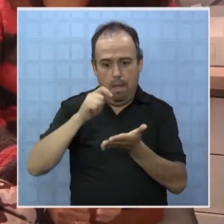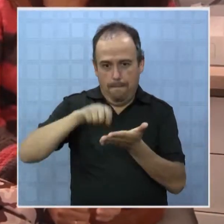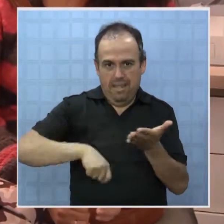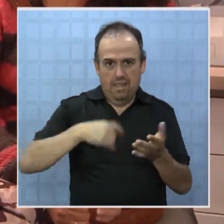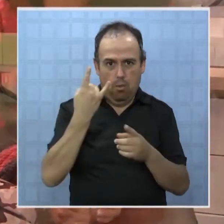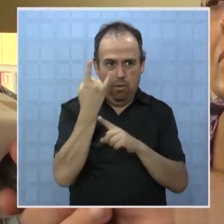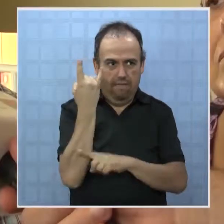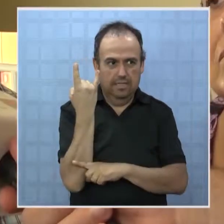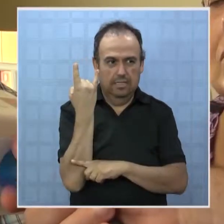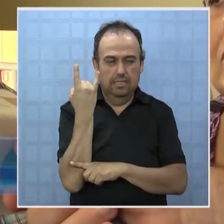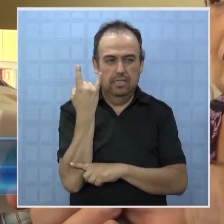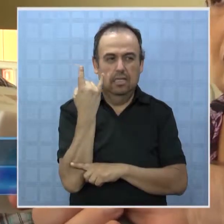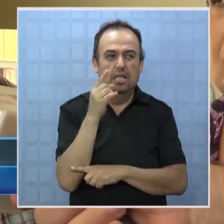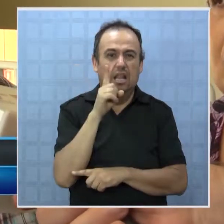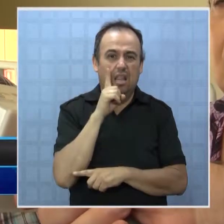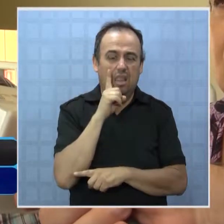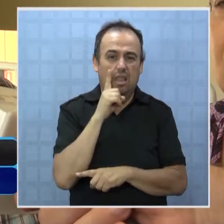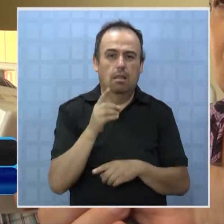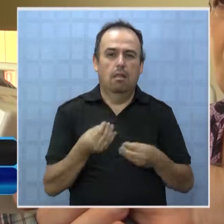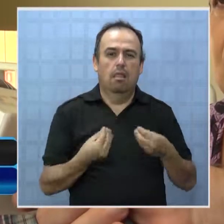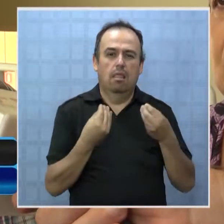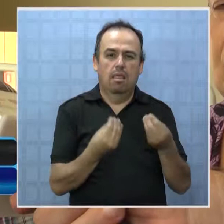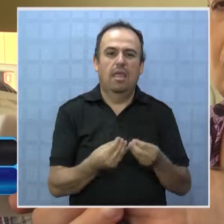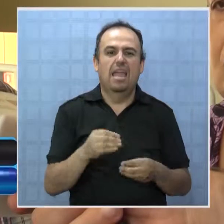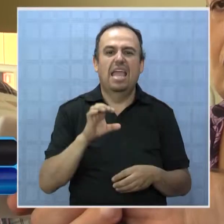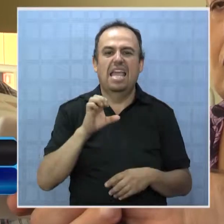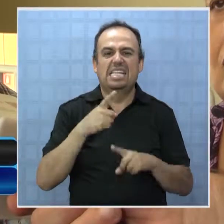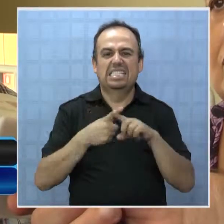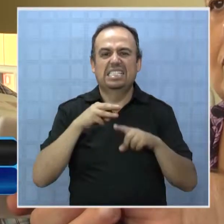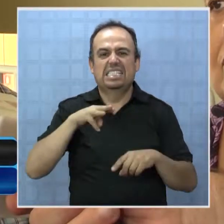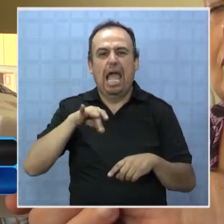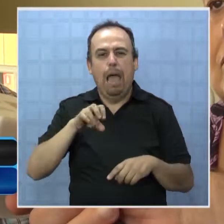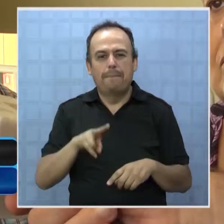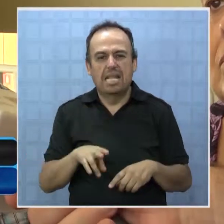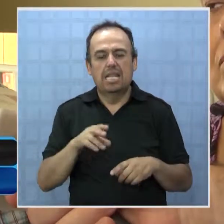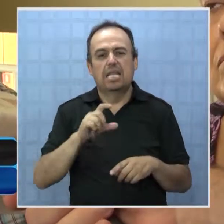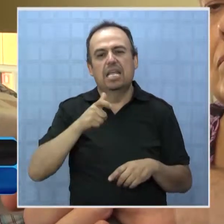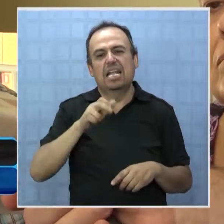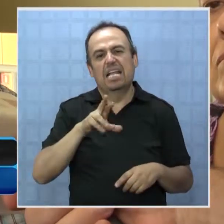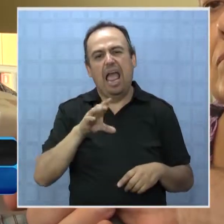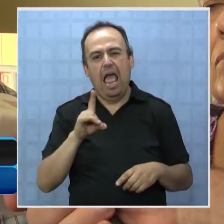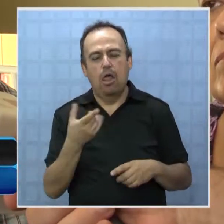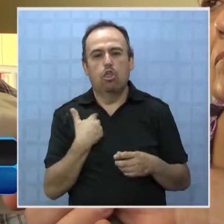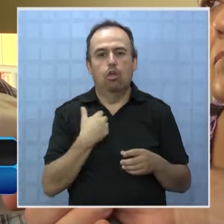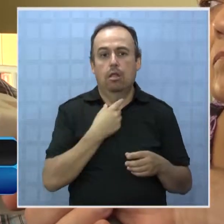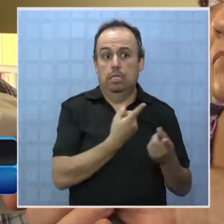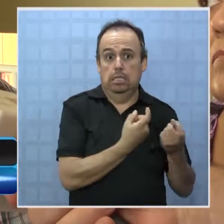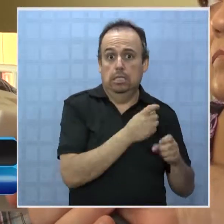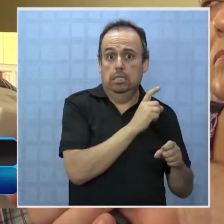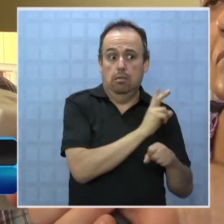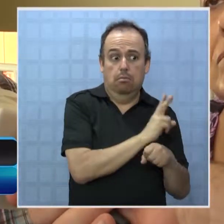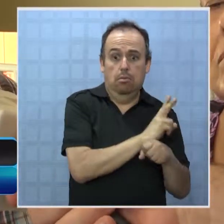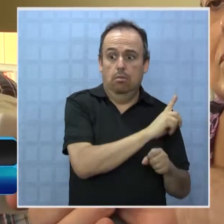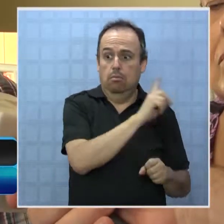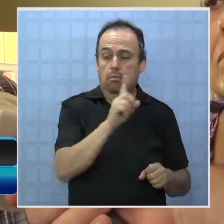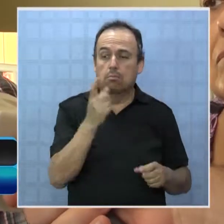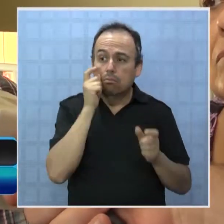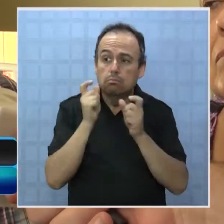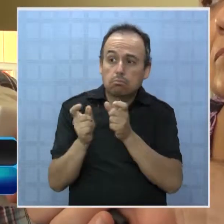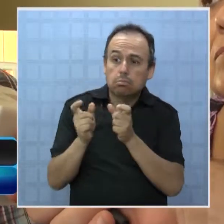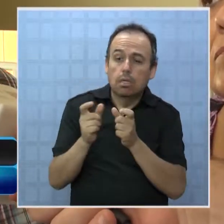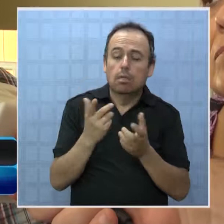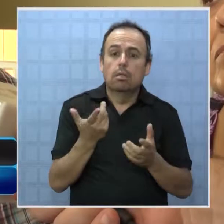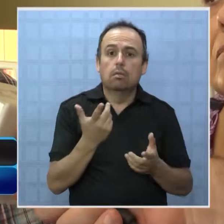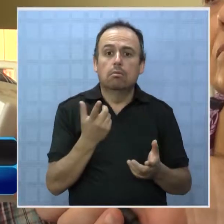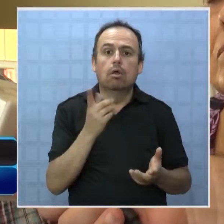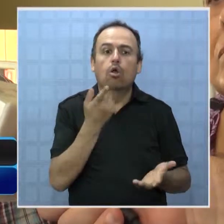matriculados en la universidad y tienen que dar sus exámenes de grado se necesitan docentes y obviamente esos docentes necesitan remuneraciones y por tanto si ella